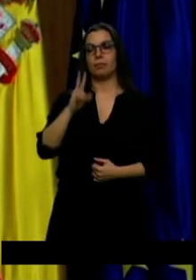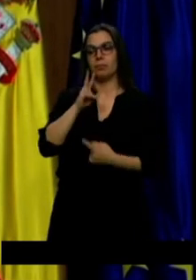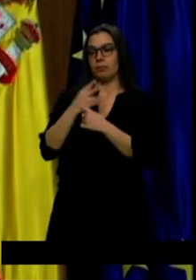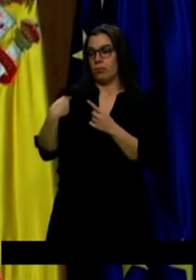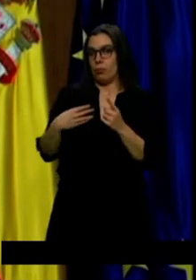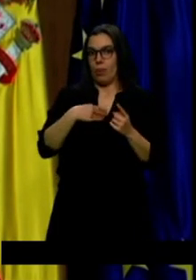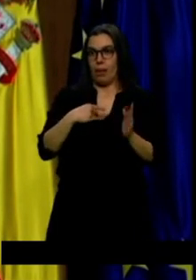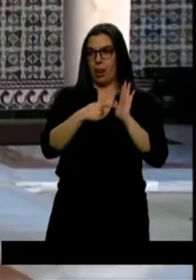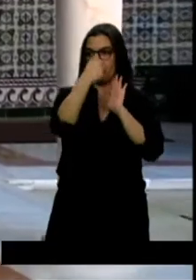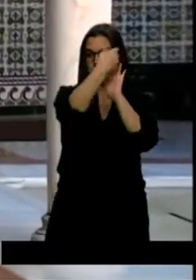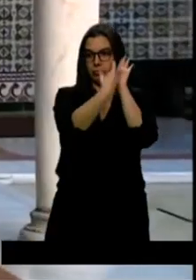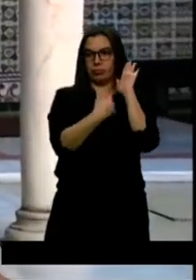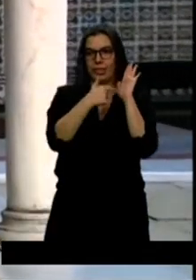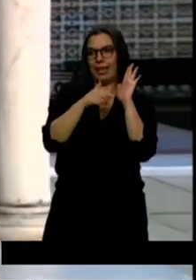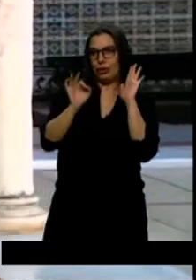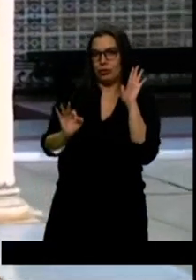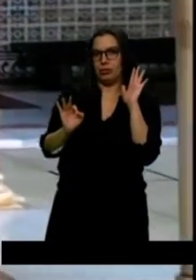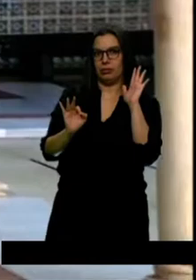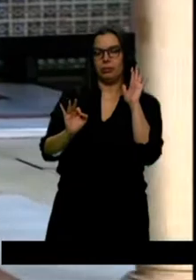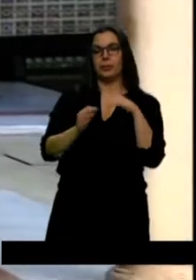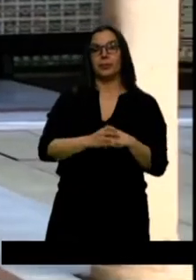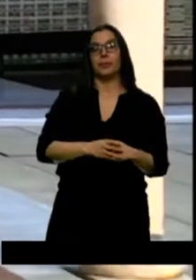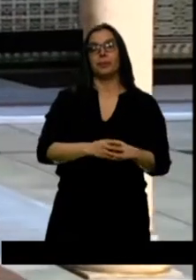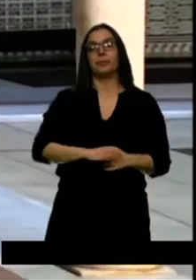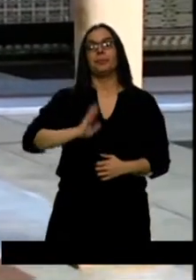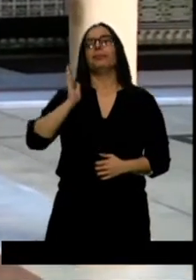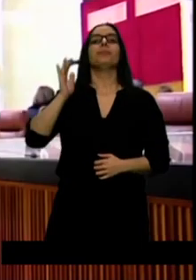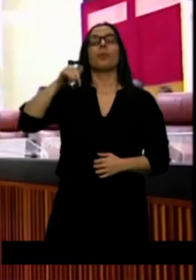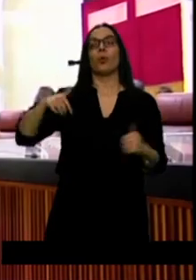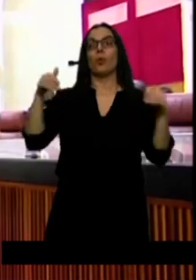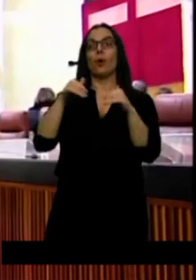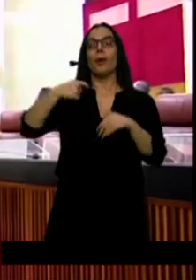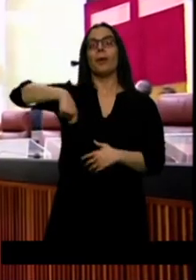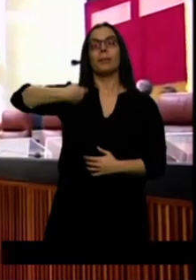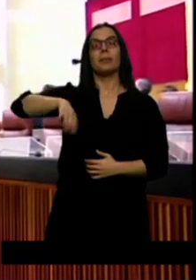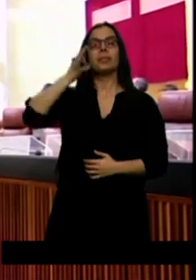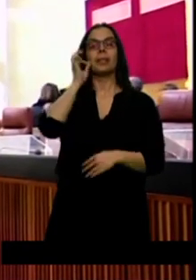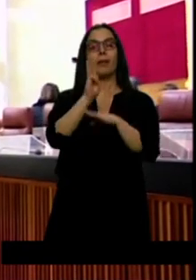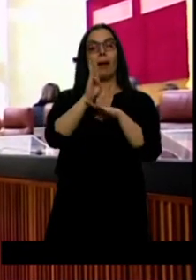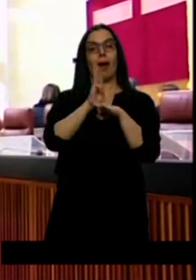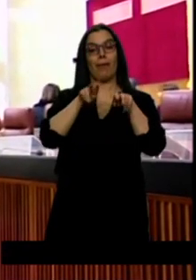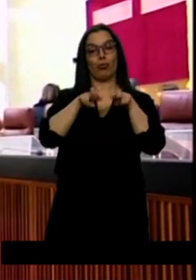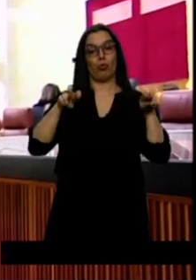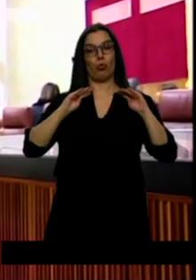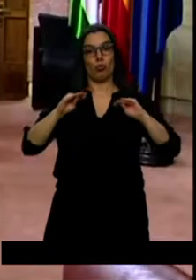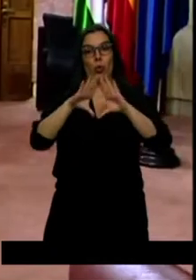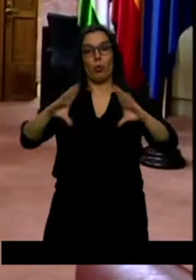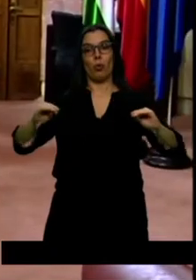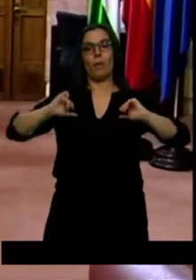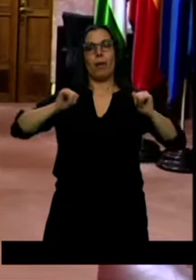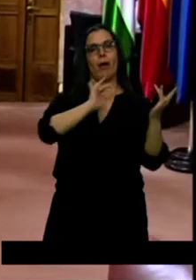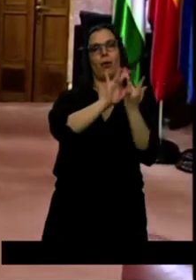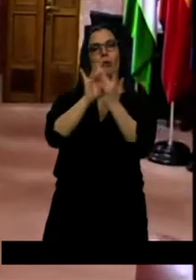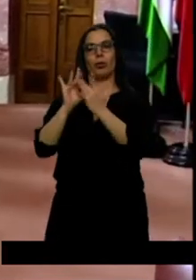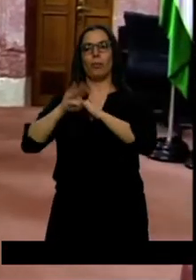lo que aparece en este acuerdo. Este mismo jueves, la presidenta del Parlamento de Andalucía comienza la ronda de contactos para el Pleno de Investidura, que